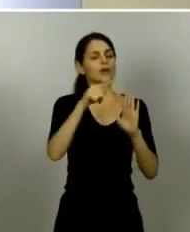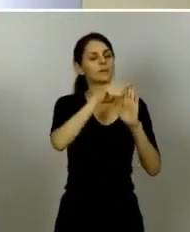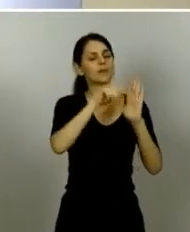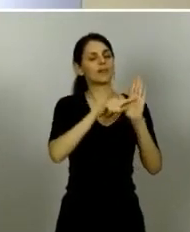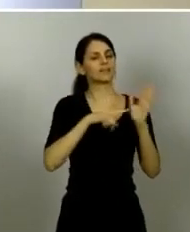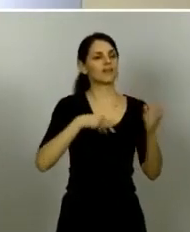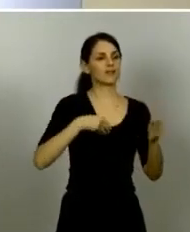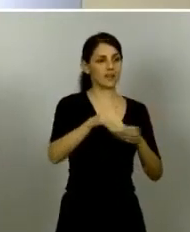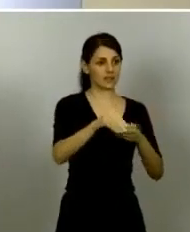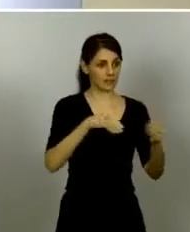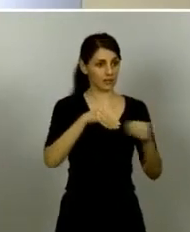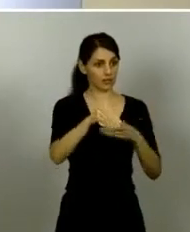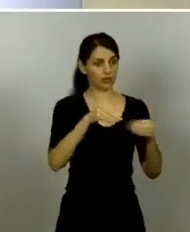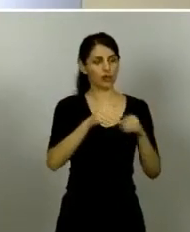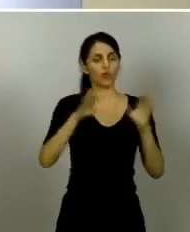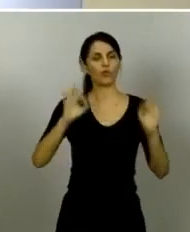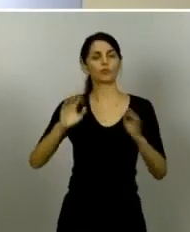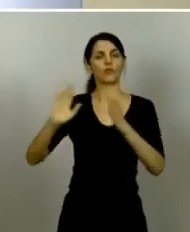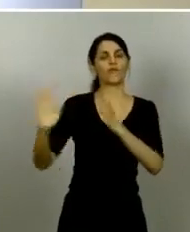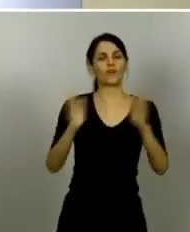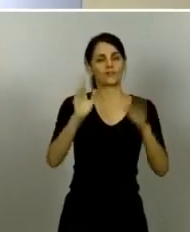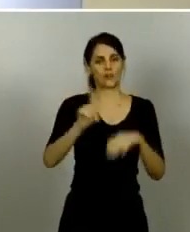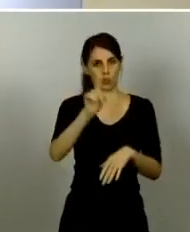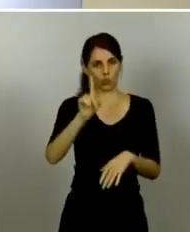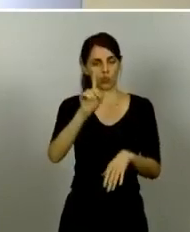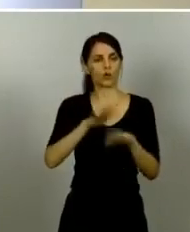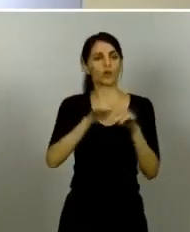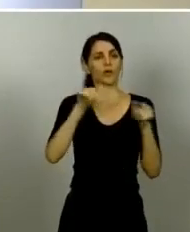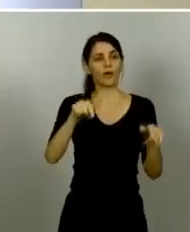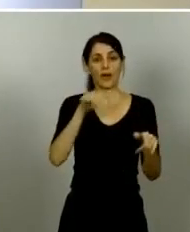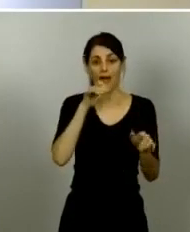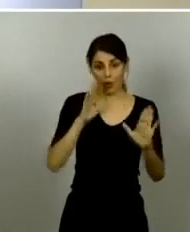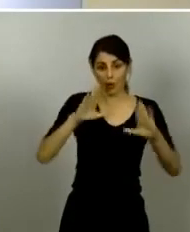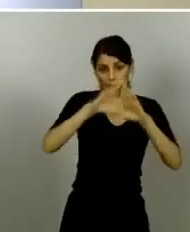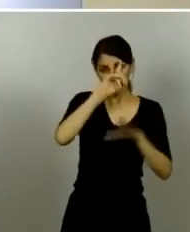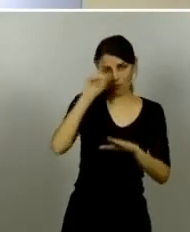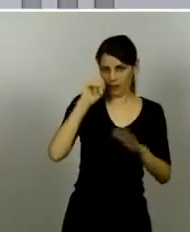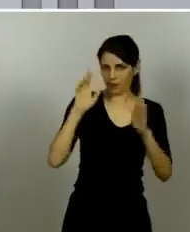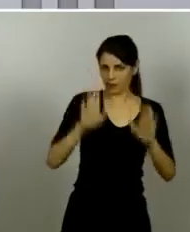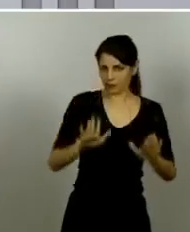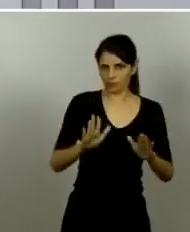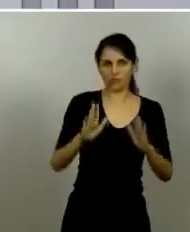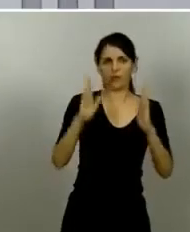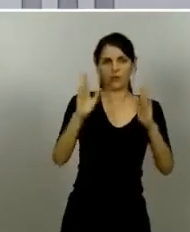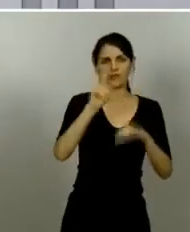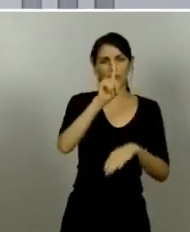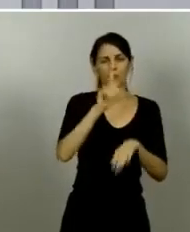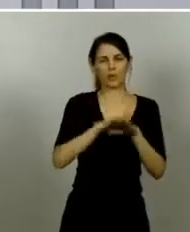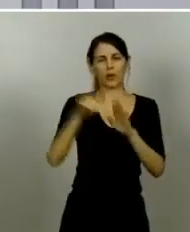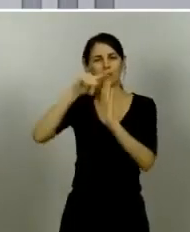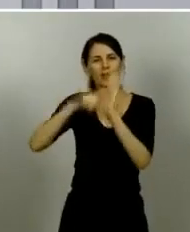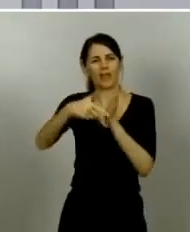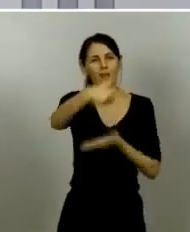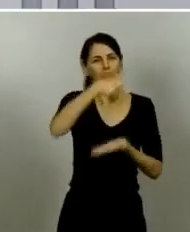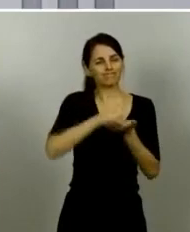en la fase 1 que es en la fase en la que está medidas que están previstas en la fase 2 nosotros algunas otras comunidades autónomas también han permitido